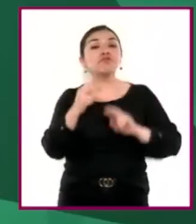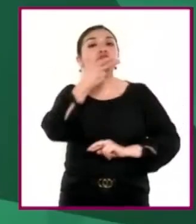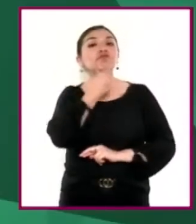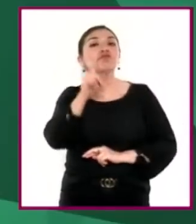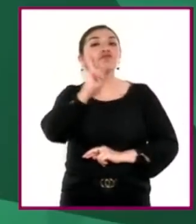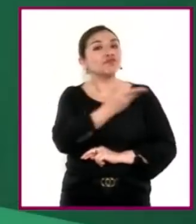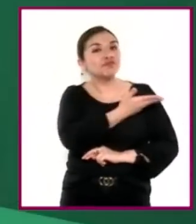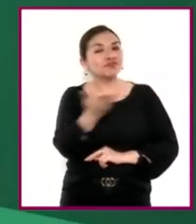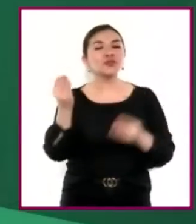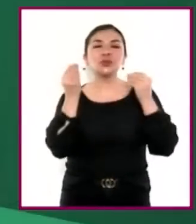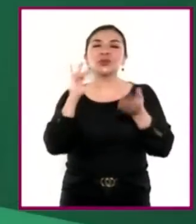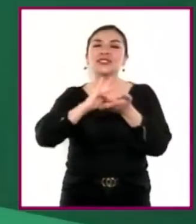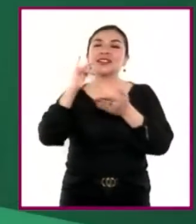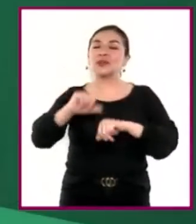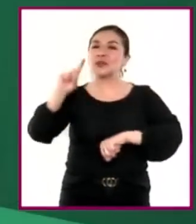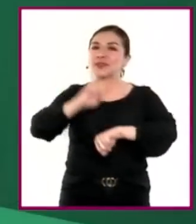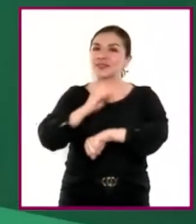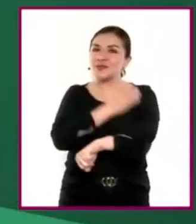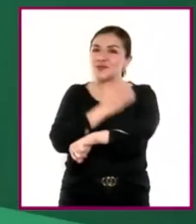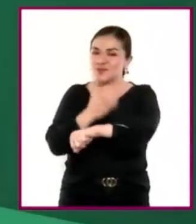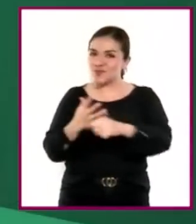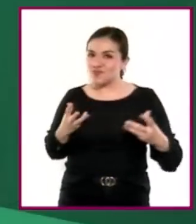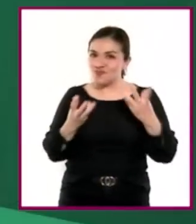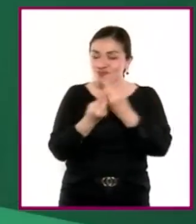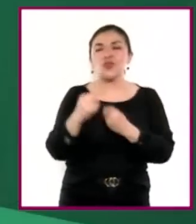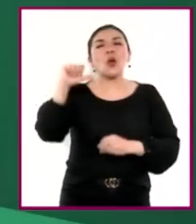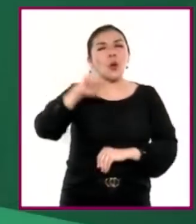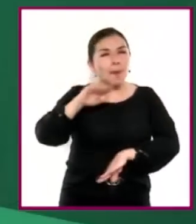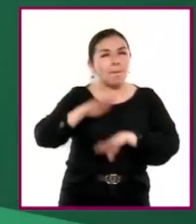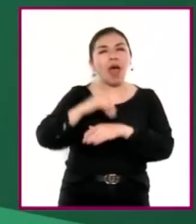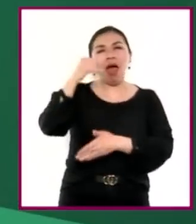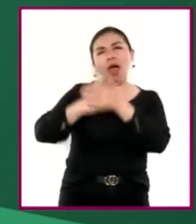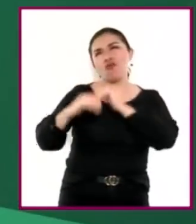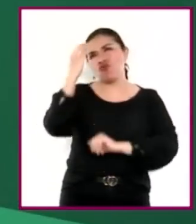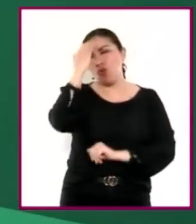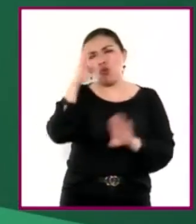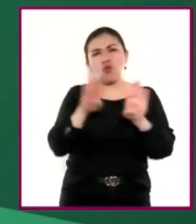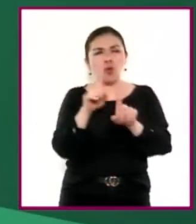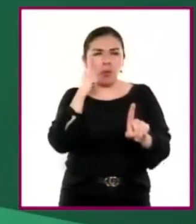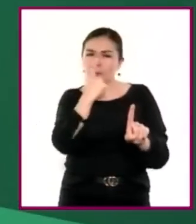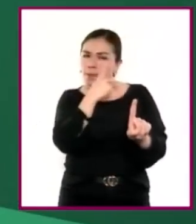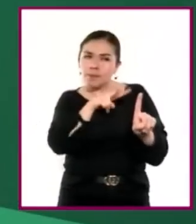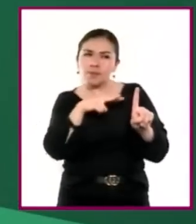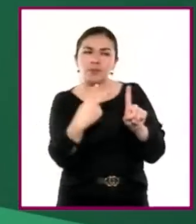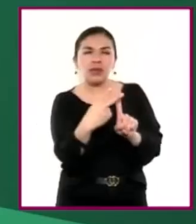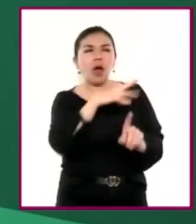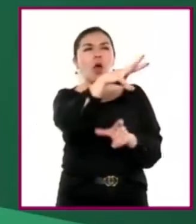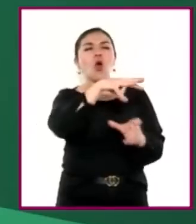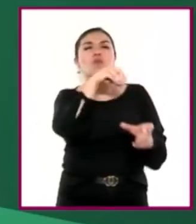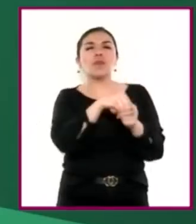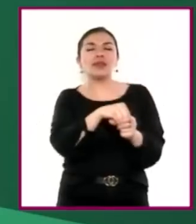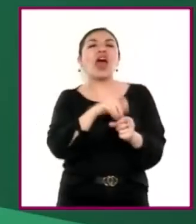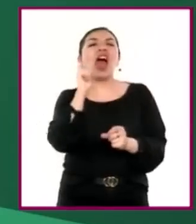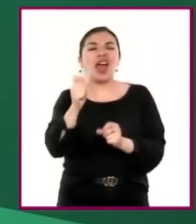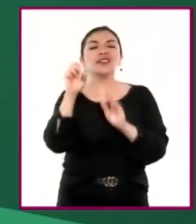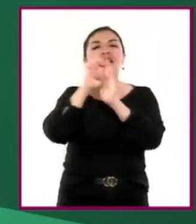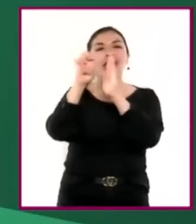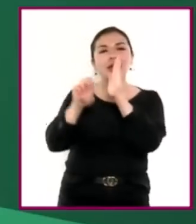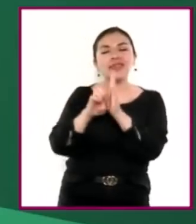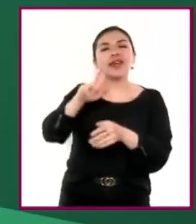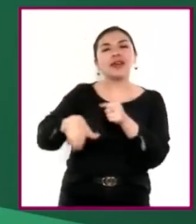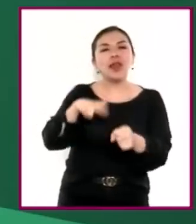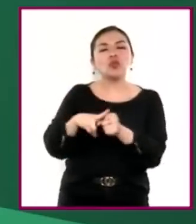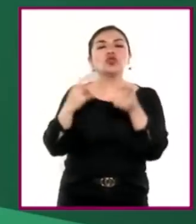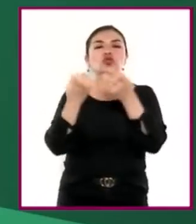Maestras, maestros, muchas gracias por acompañarnos. El día de hoy vamos a conocer desde una perspectiva general y panorámica el campo